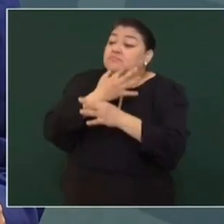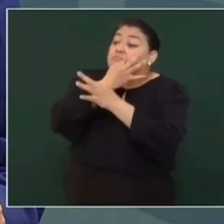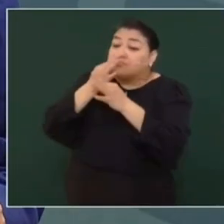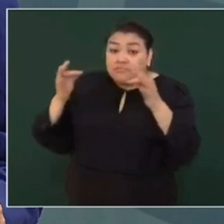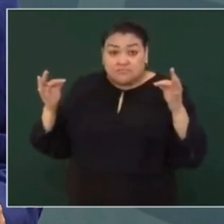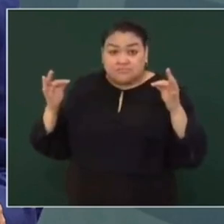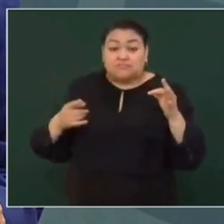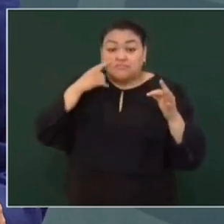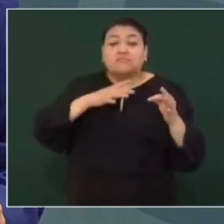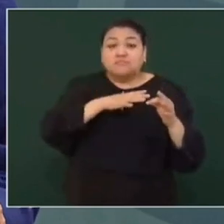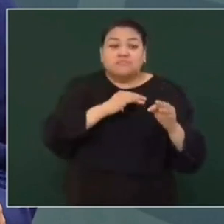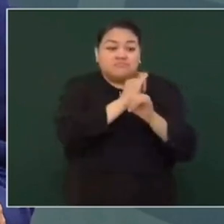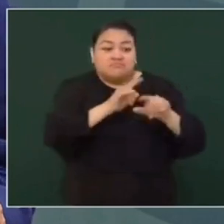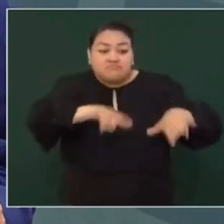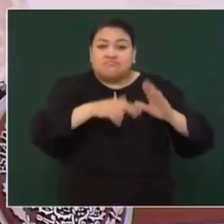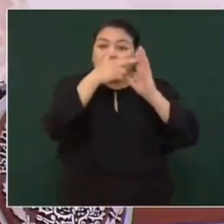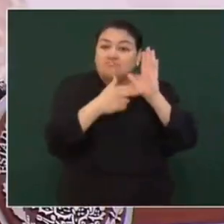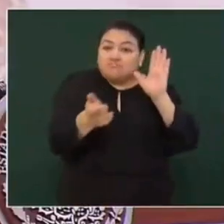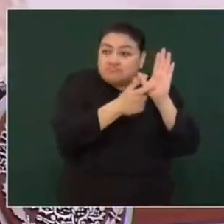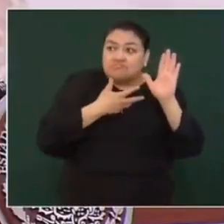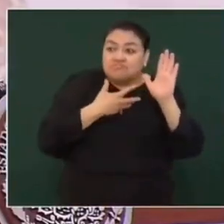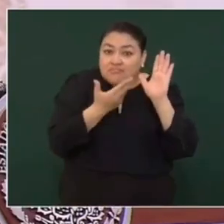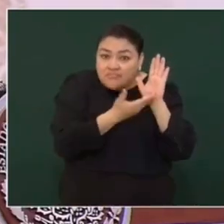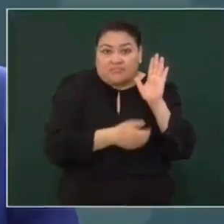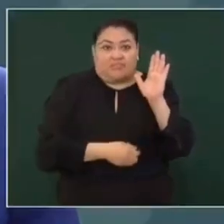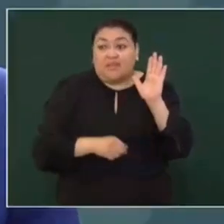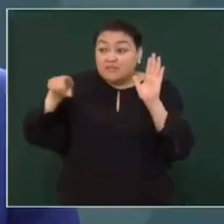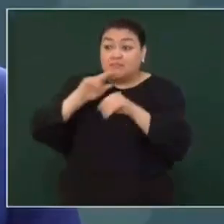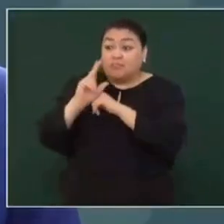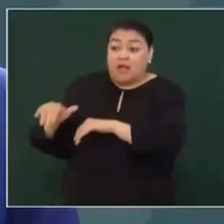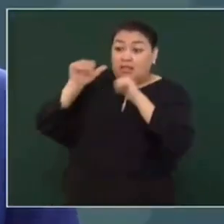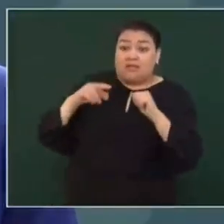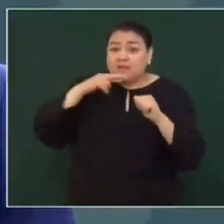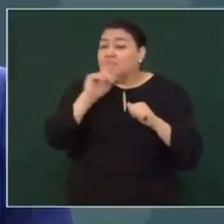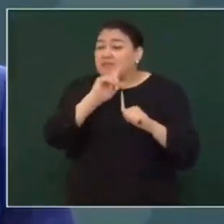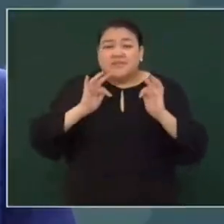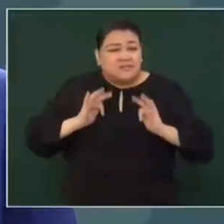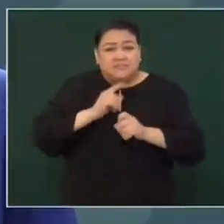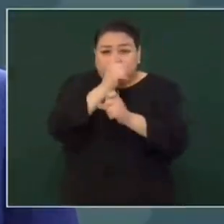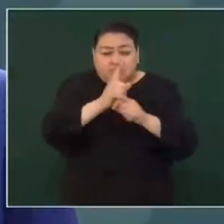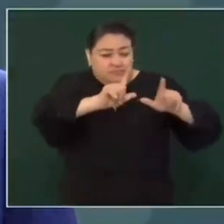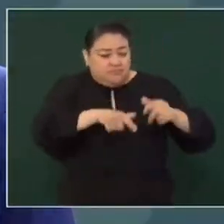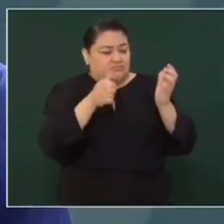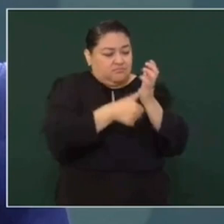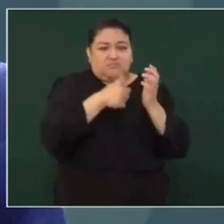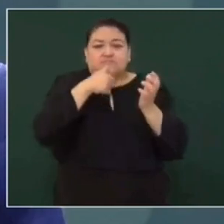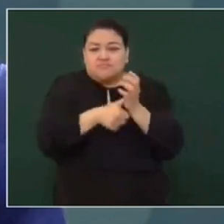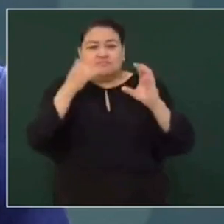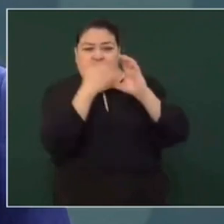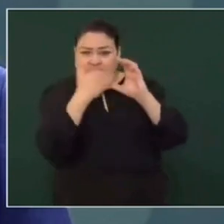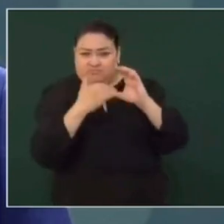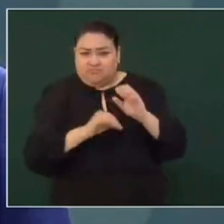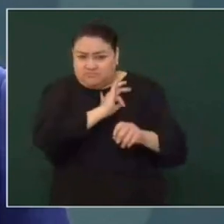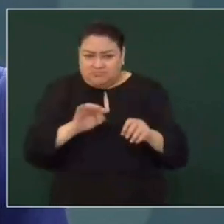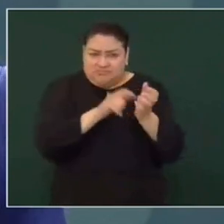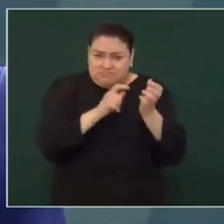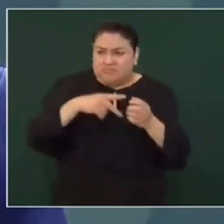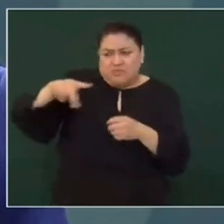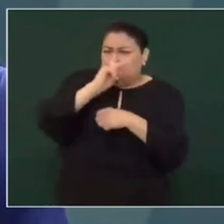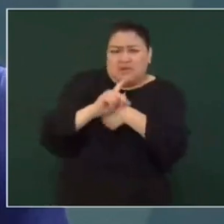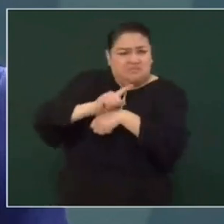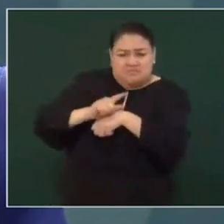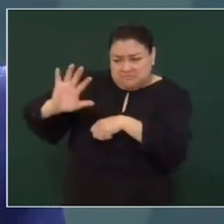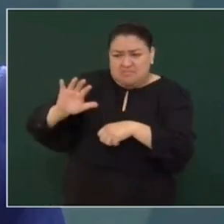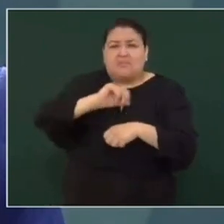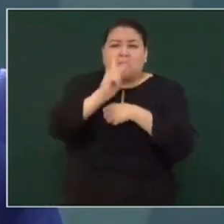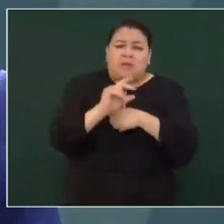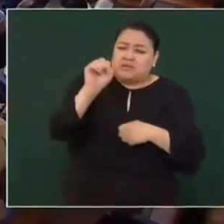que existen estas vías, que no tienen que salir de sus países, que pueden hacer el trámite en Guatemala, que pueden